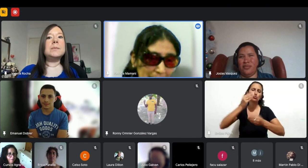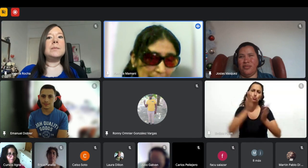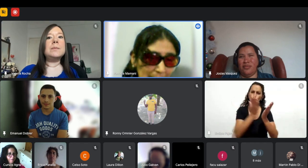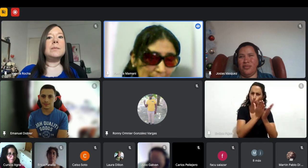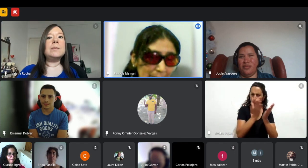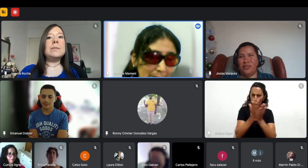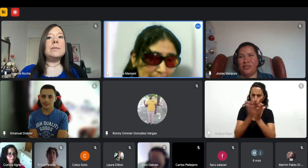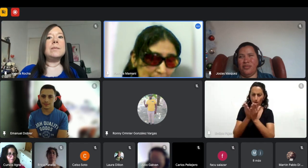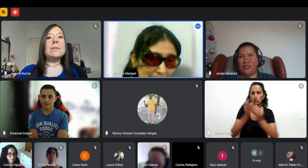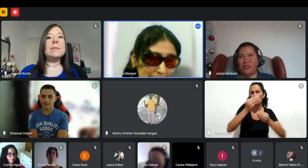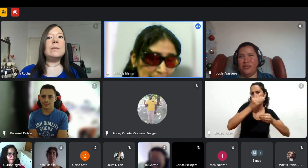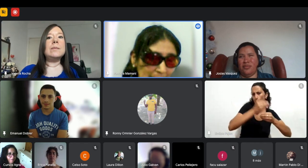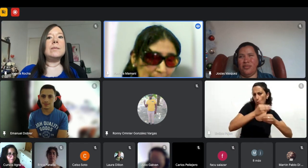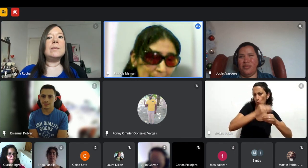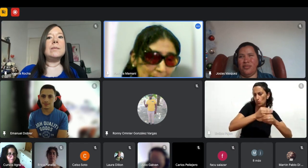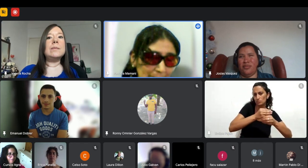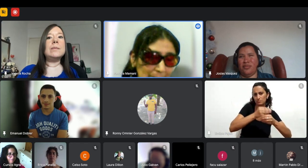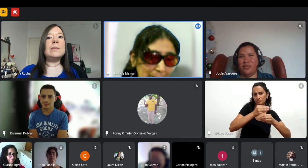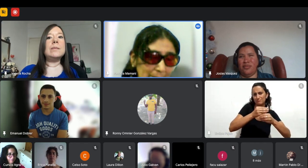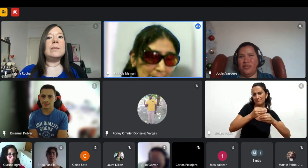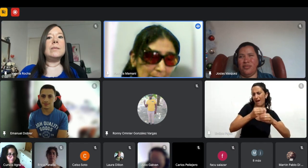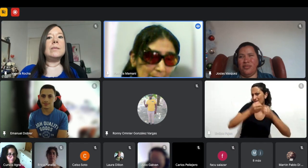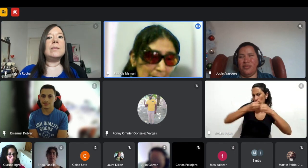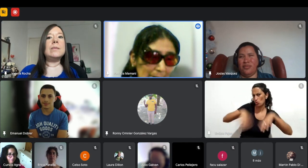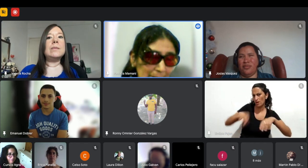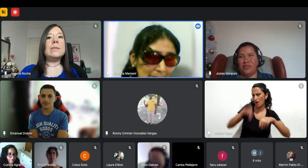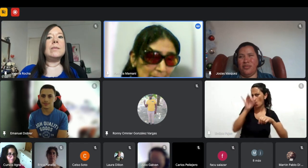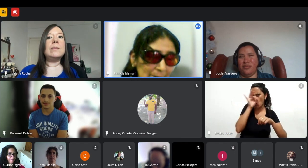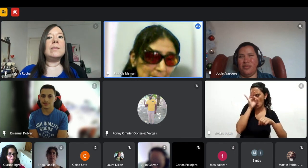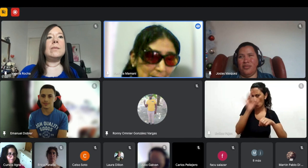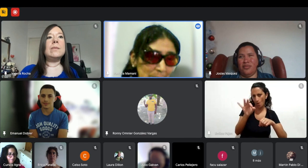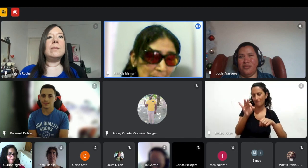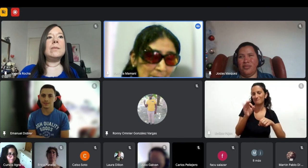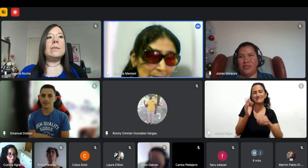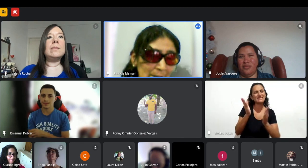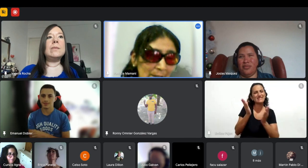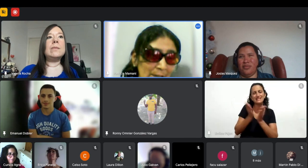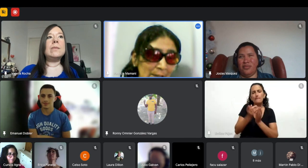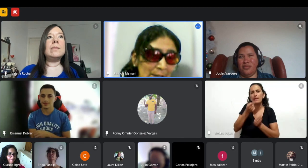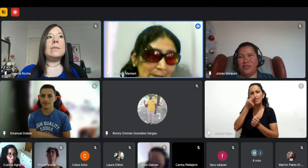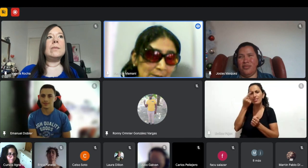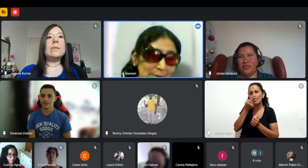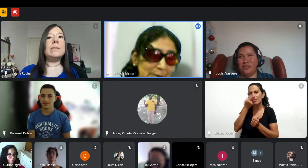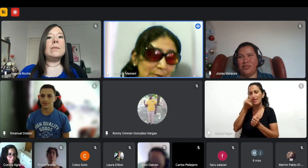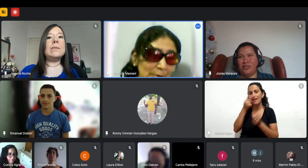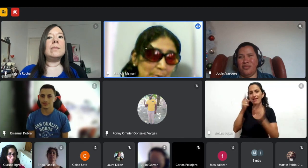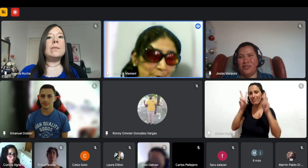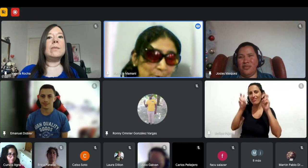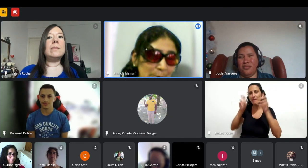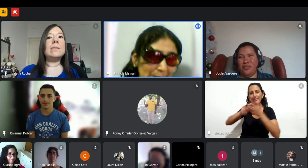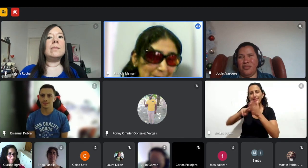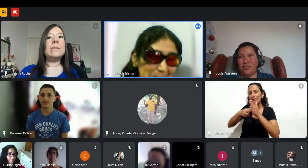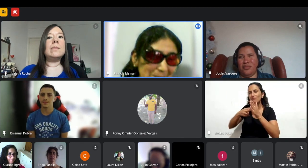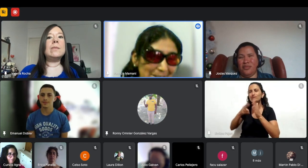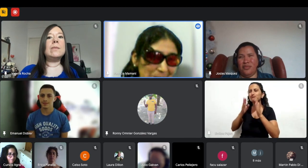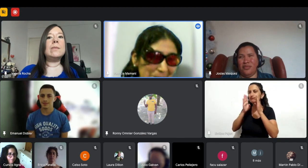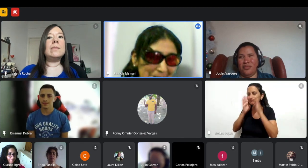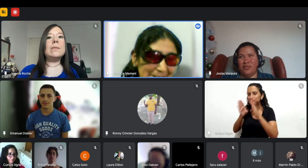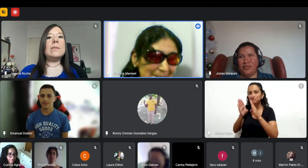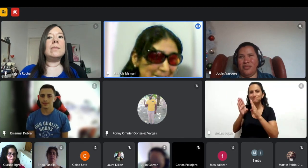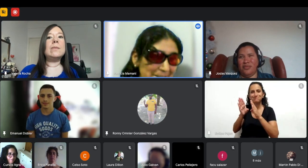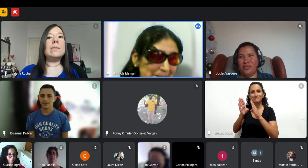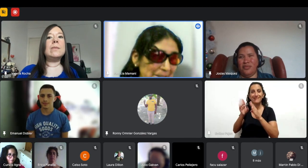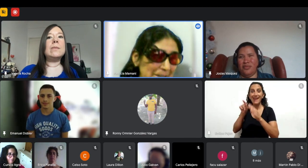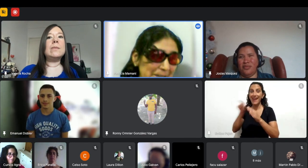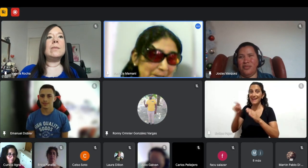nunca dejé de interés de interesarme y creo que uno nunca termina de